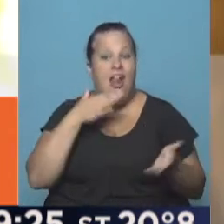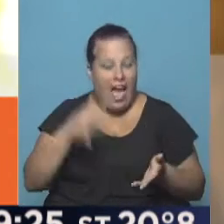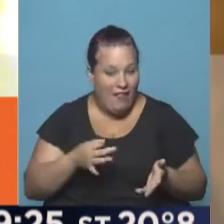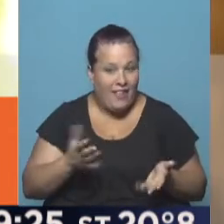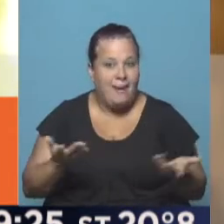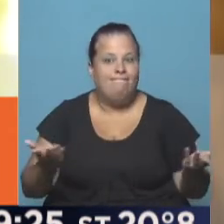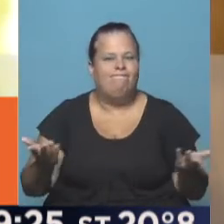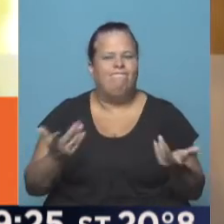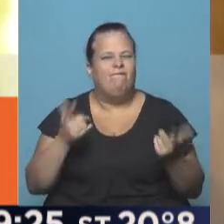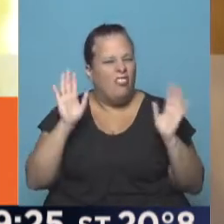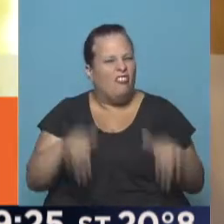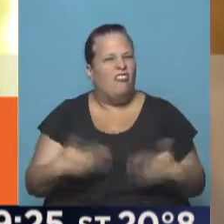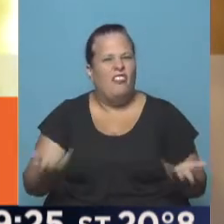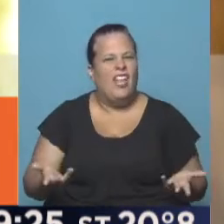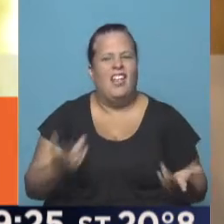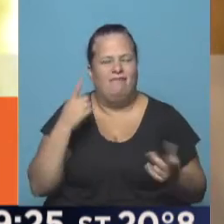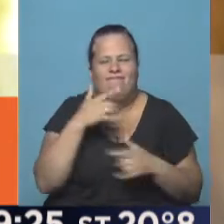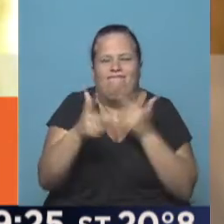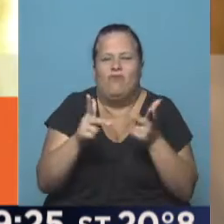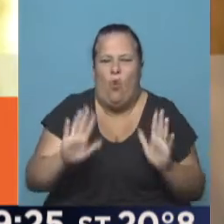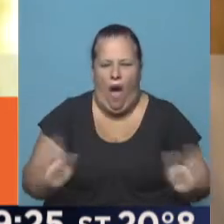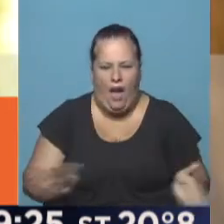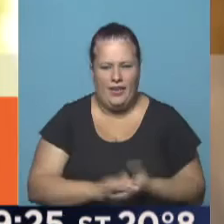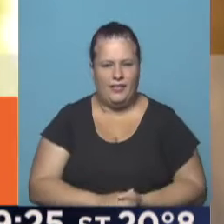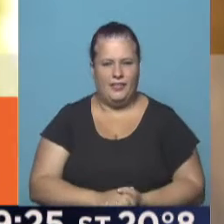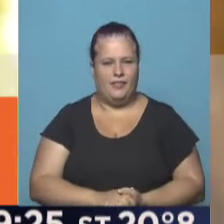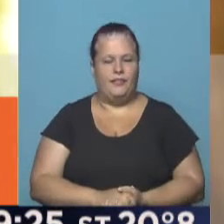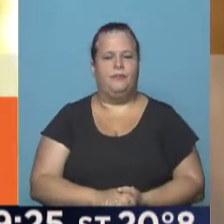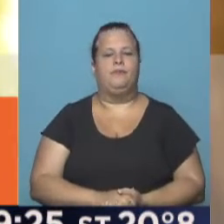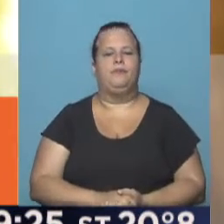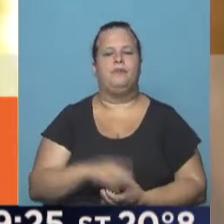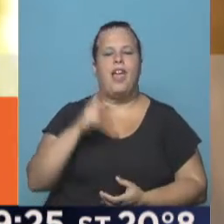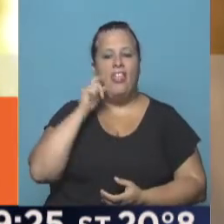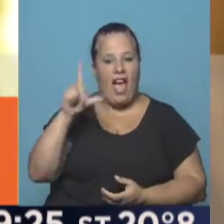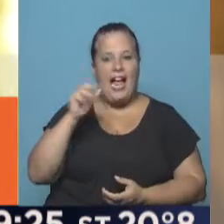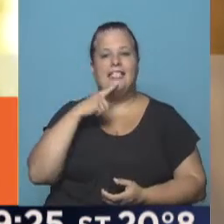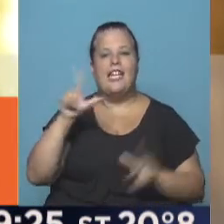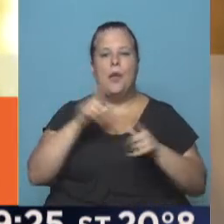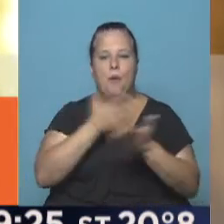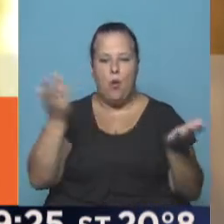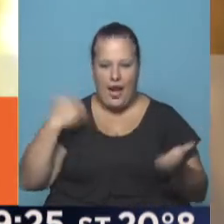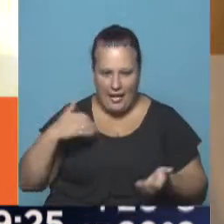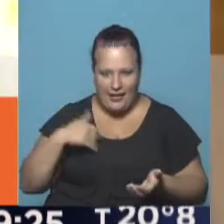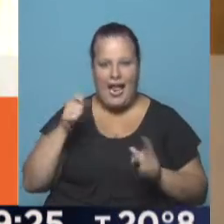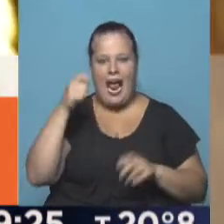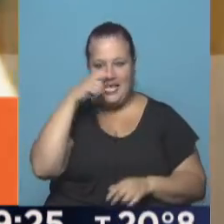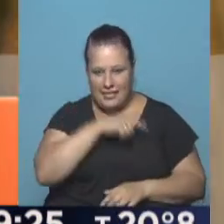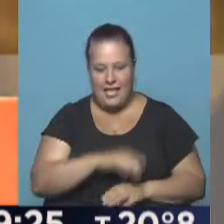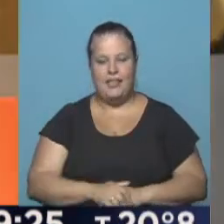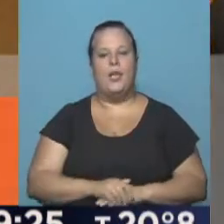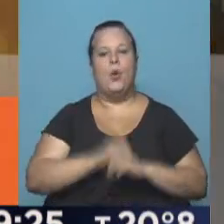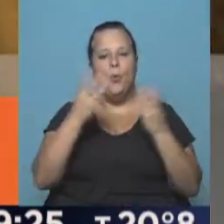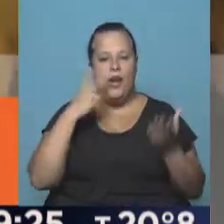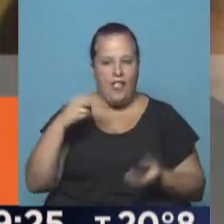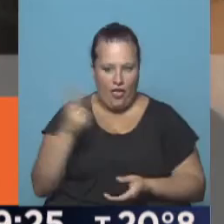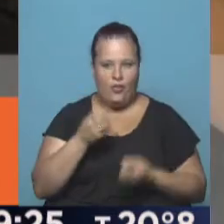no deja nada bueno, porque es inexplicable. Daniel Castaño, Televisión Pública Argentina, Canal 7. Buenos